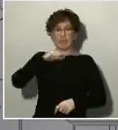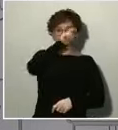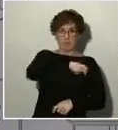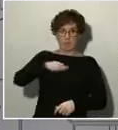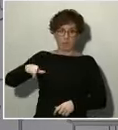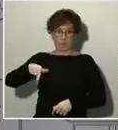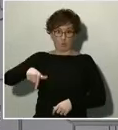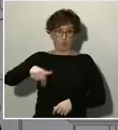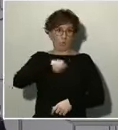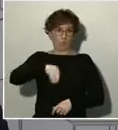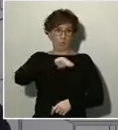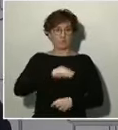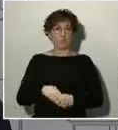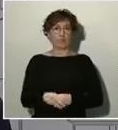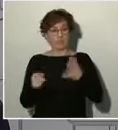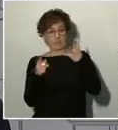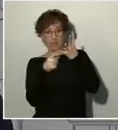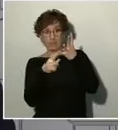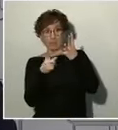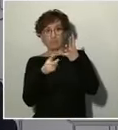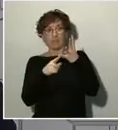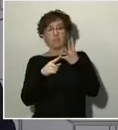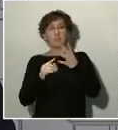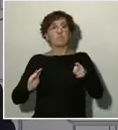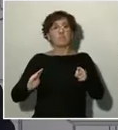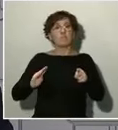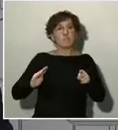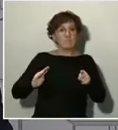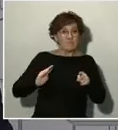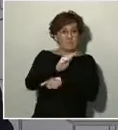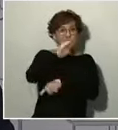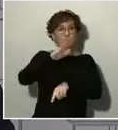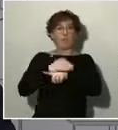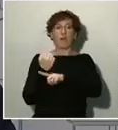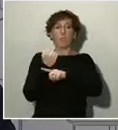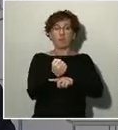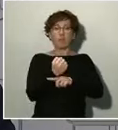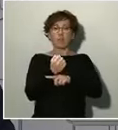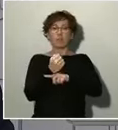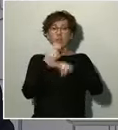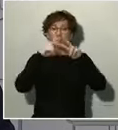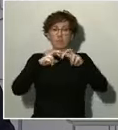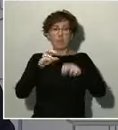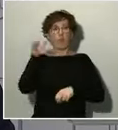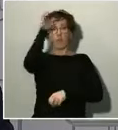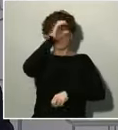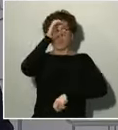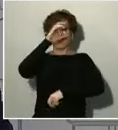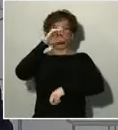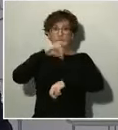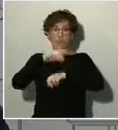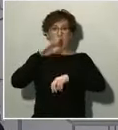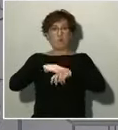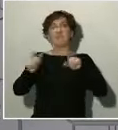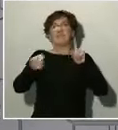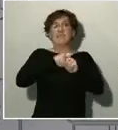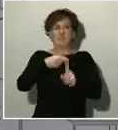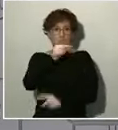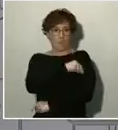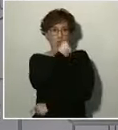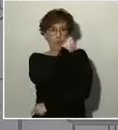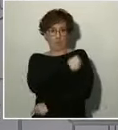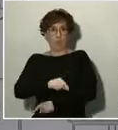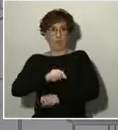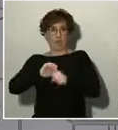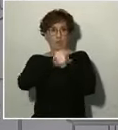finalmente, medidas para apoyar la investigación científica y médica en la búsqueda de esa vacuna contra el COVID-19, en la que también